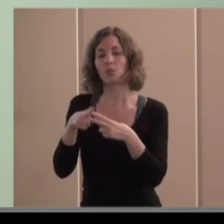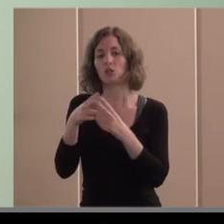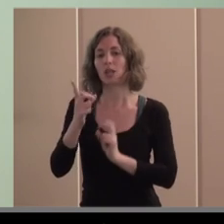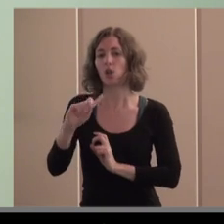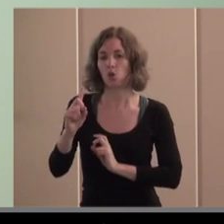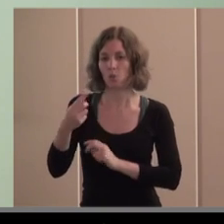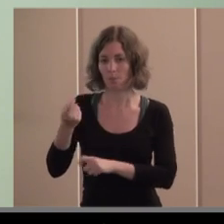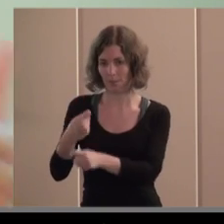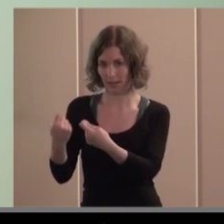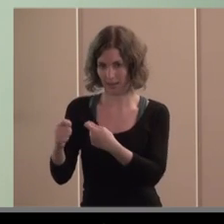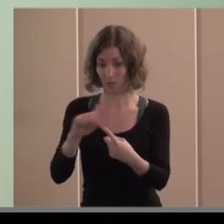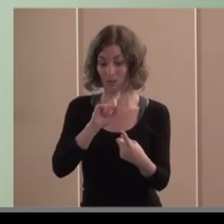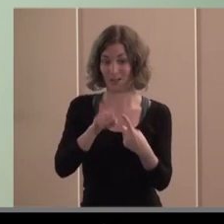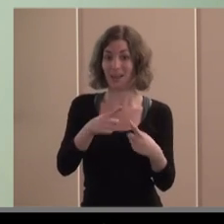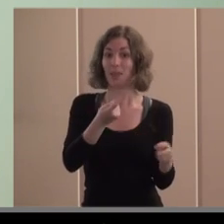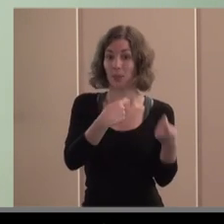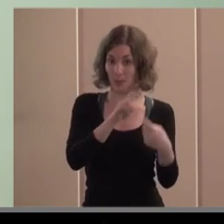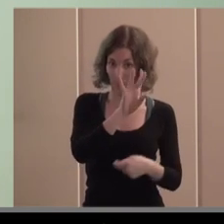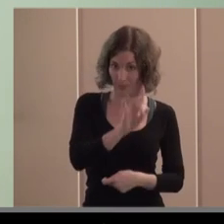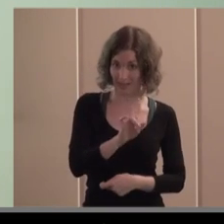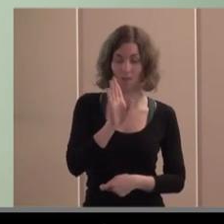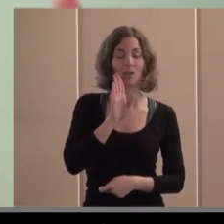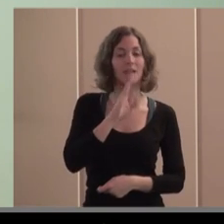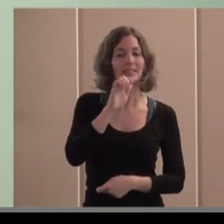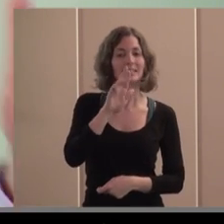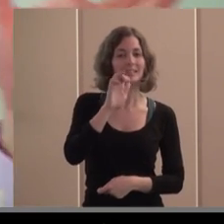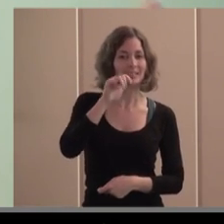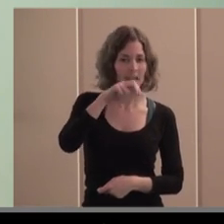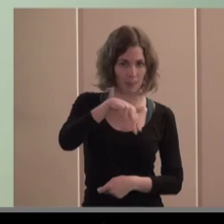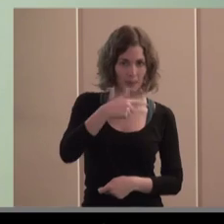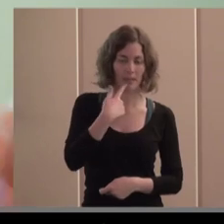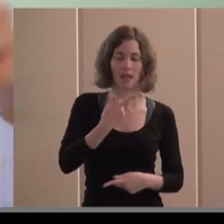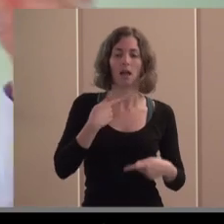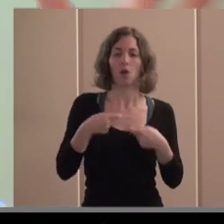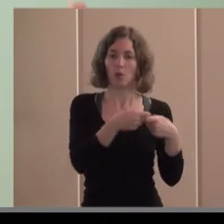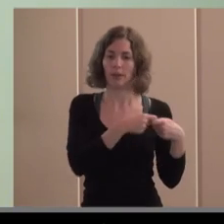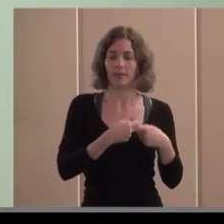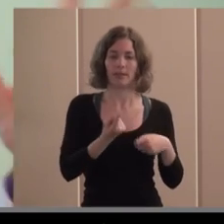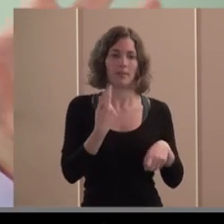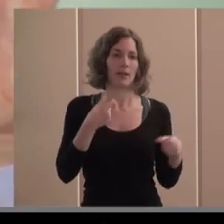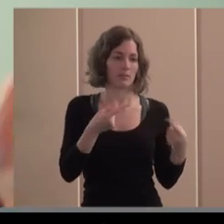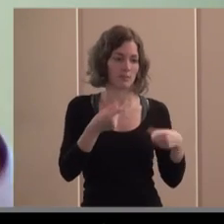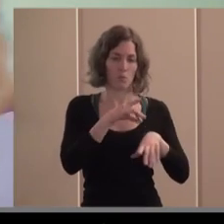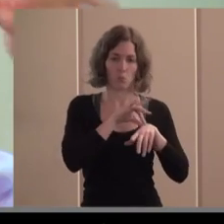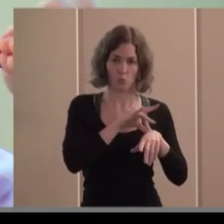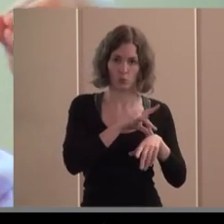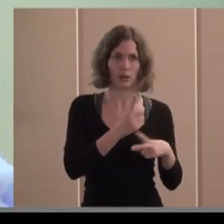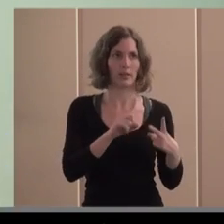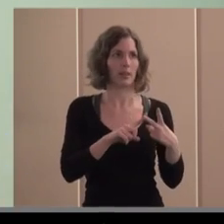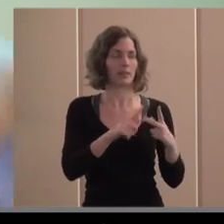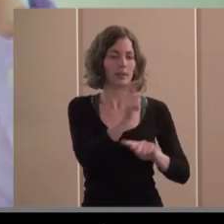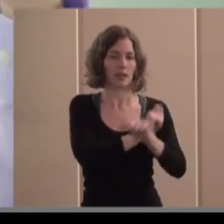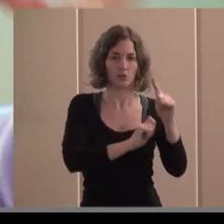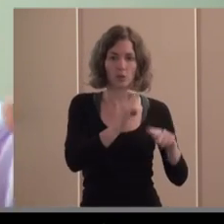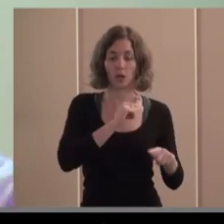social de mercado son los que Carmen ha hablado fundamentalmente cooperativas mutualidades asociaciones en sociedad